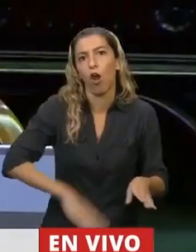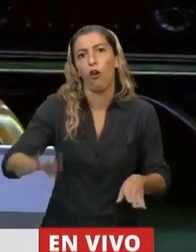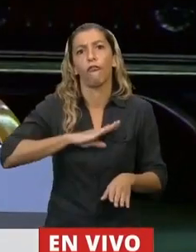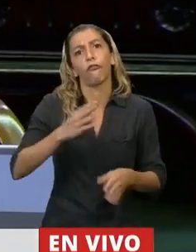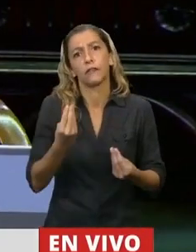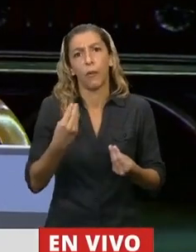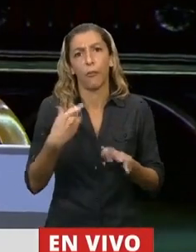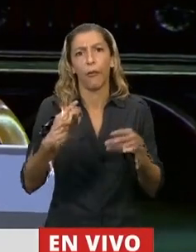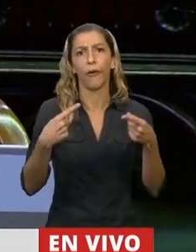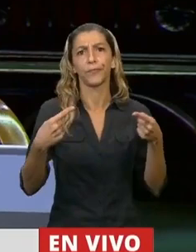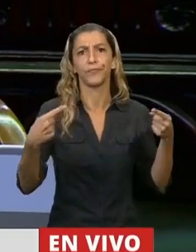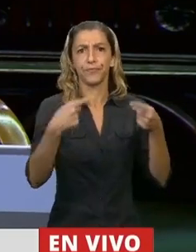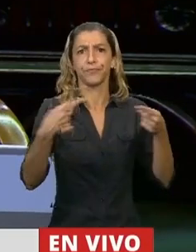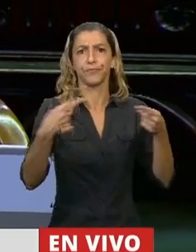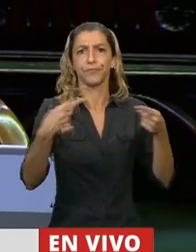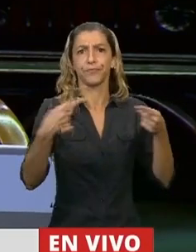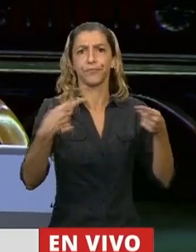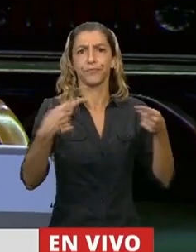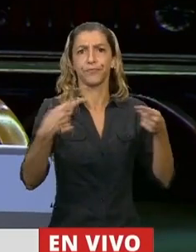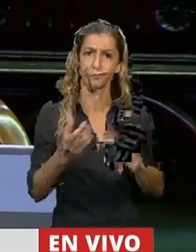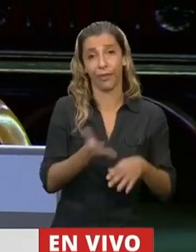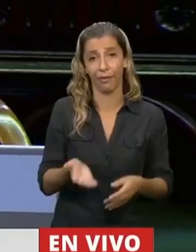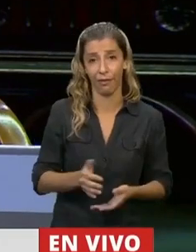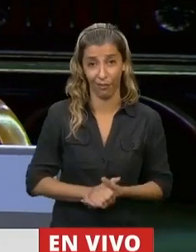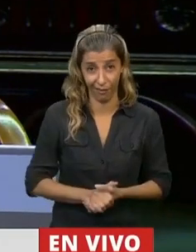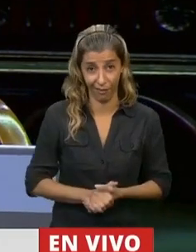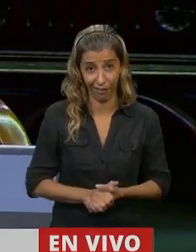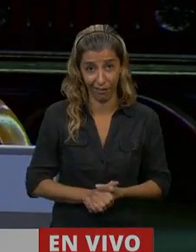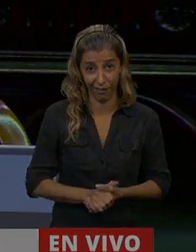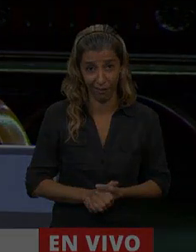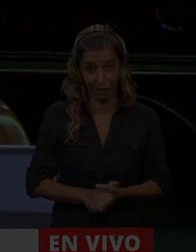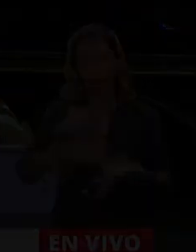amigo. Es improcedente, ni corresponde que pase a la comisión, presidente. Bien. Bien.